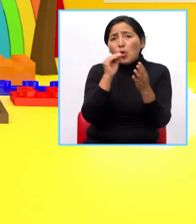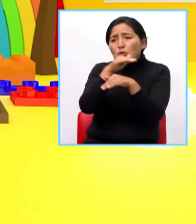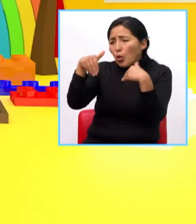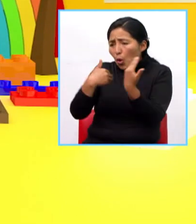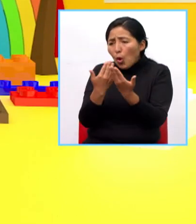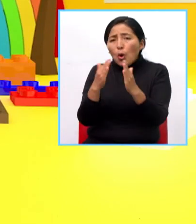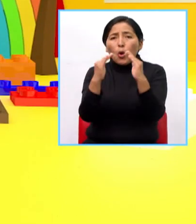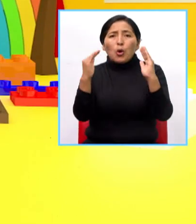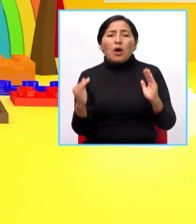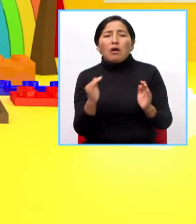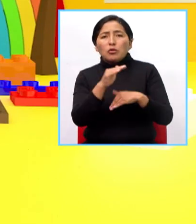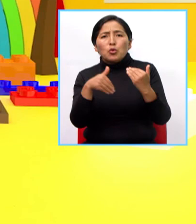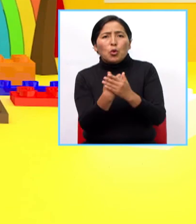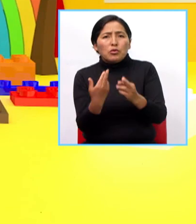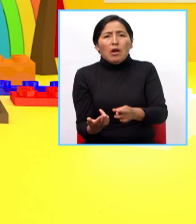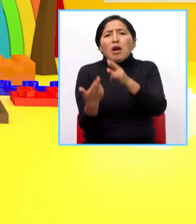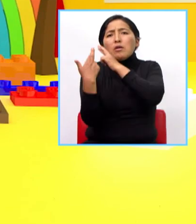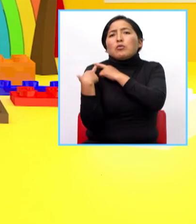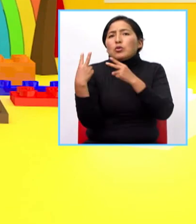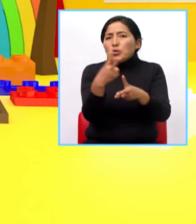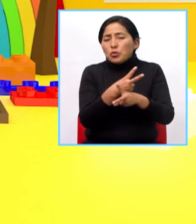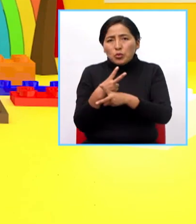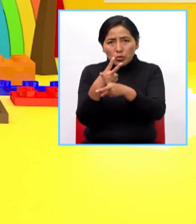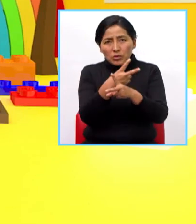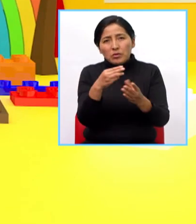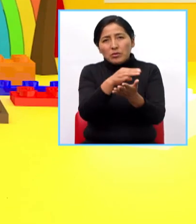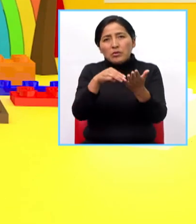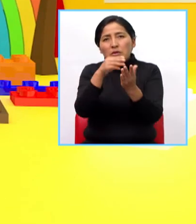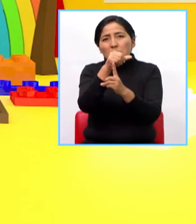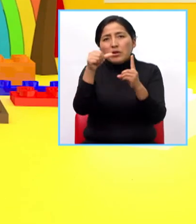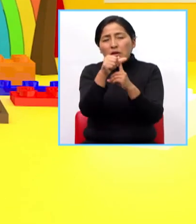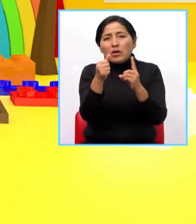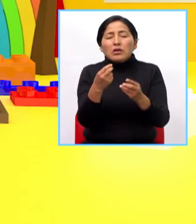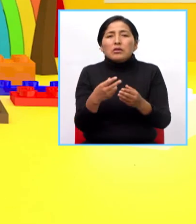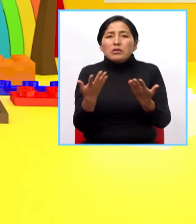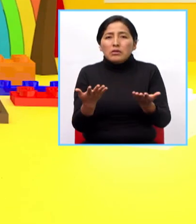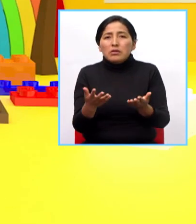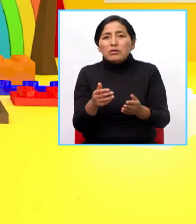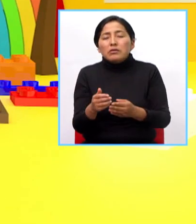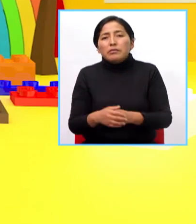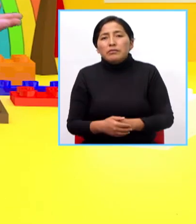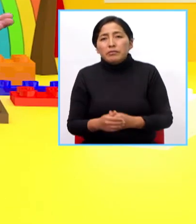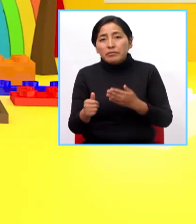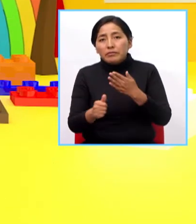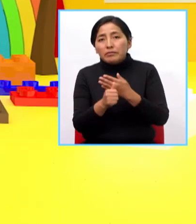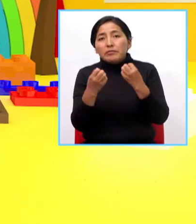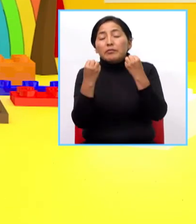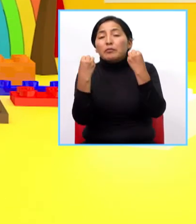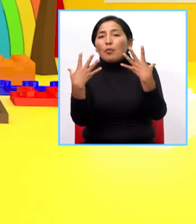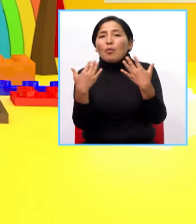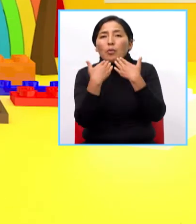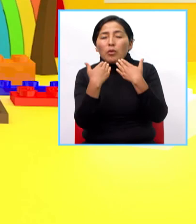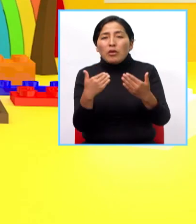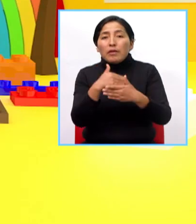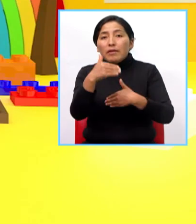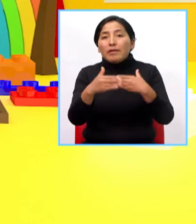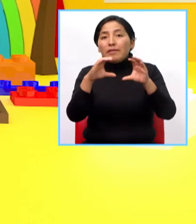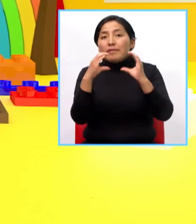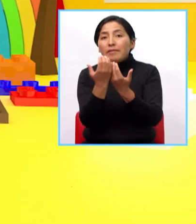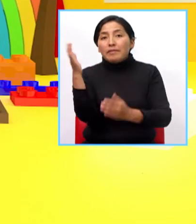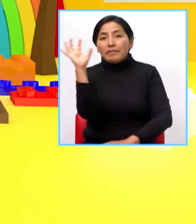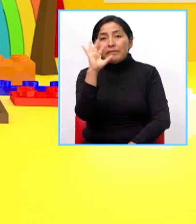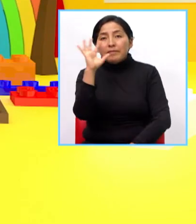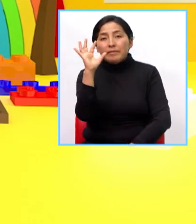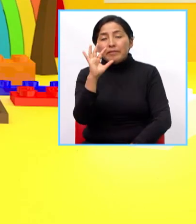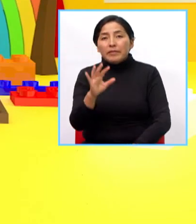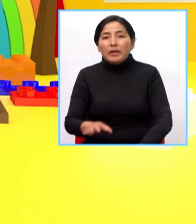tenemos ese deber de cuidarlo de protegerlo de preservarlo muchísimas gracias hasta la próxima